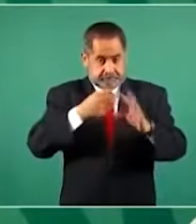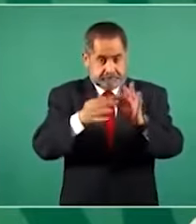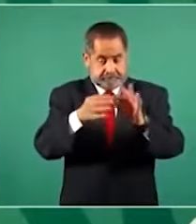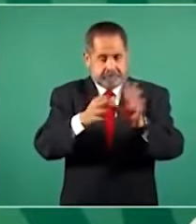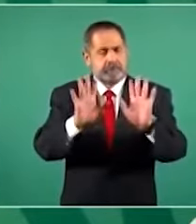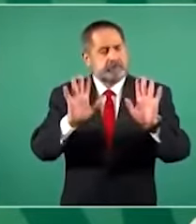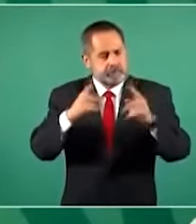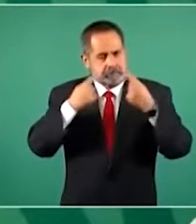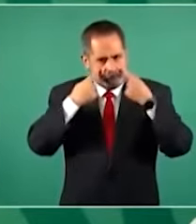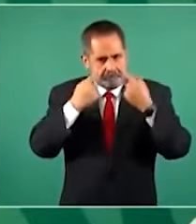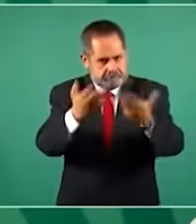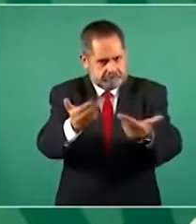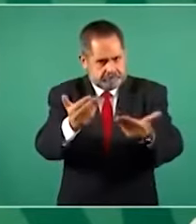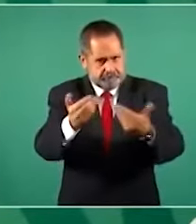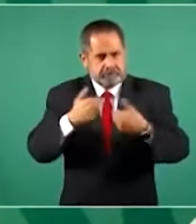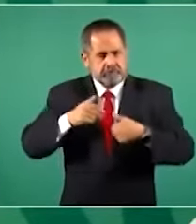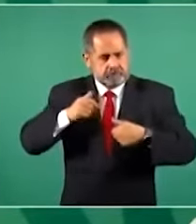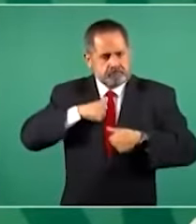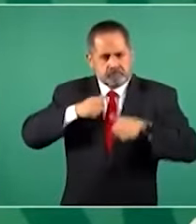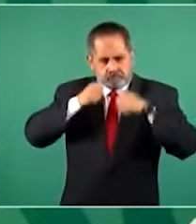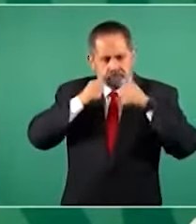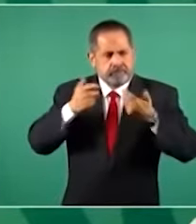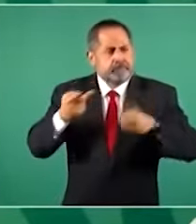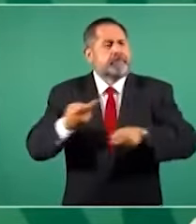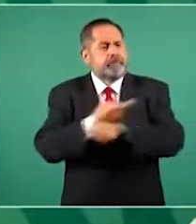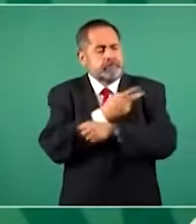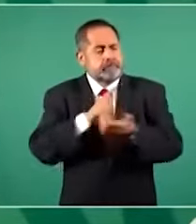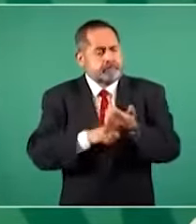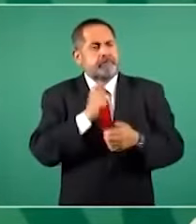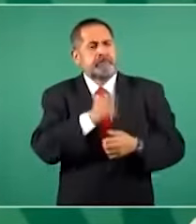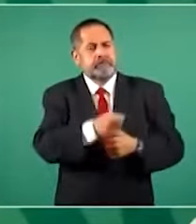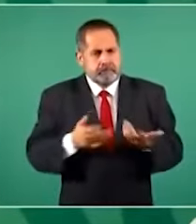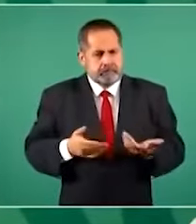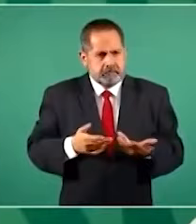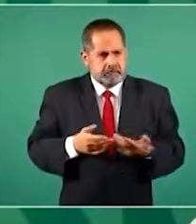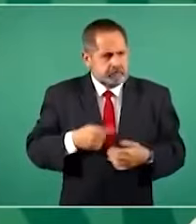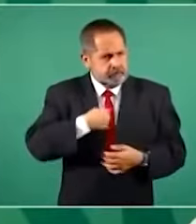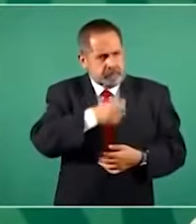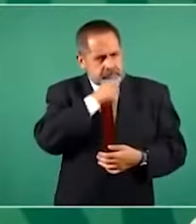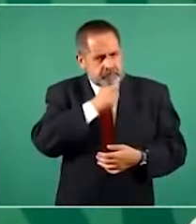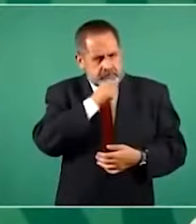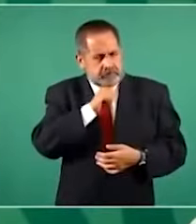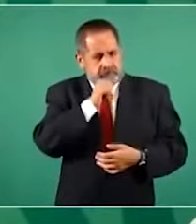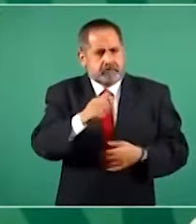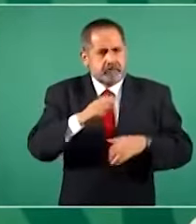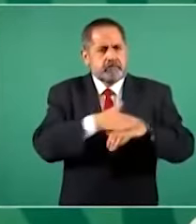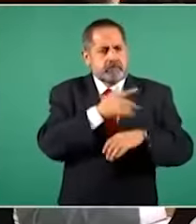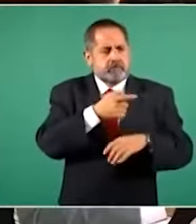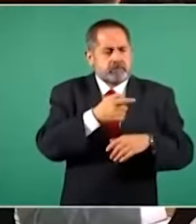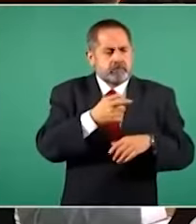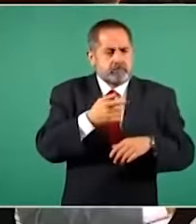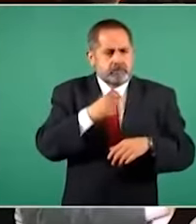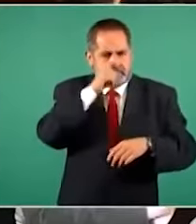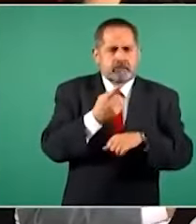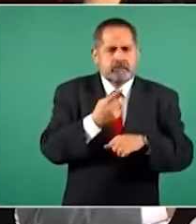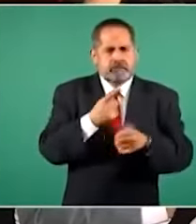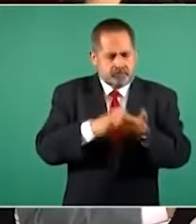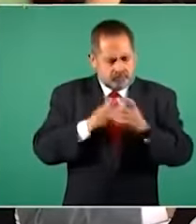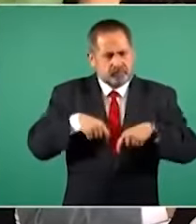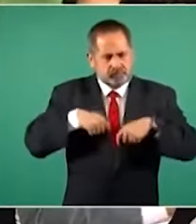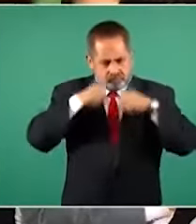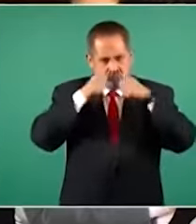lo vamos a revisar, por qué motivo no fue atendido o no ha sido atendido.